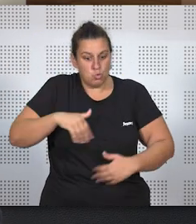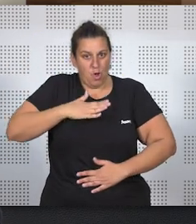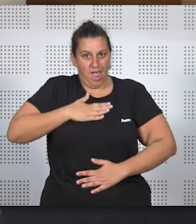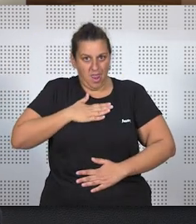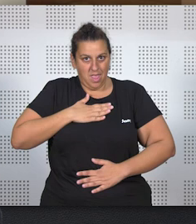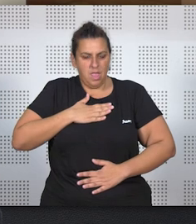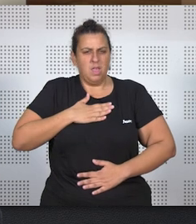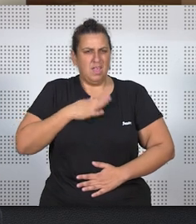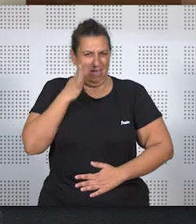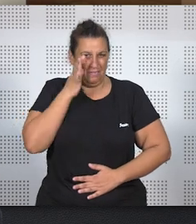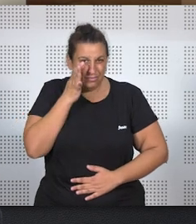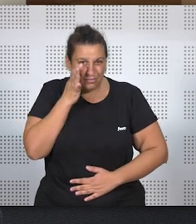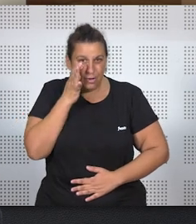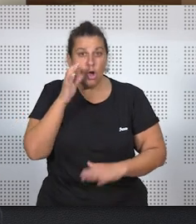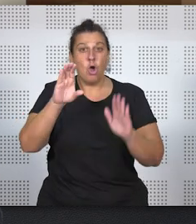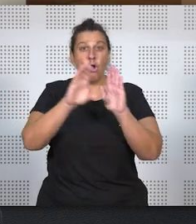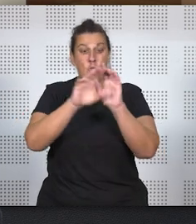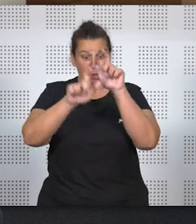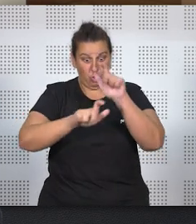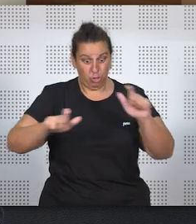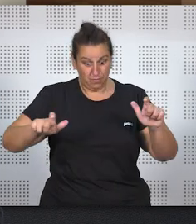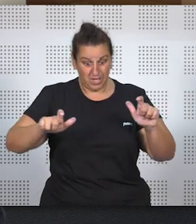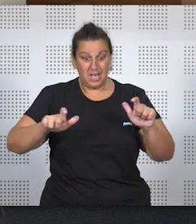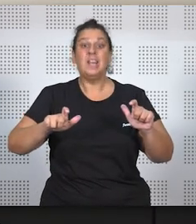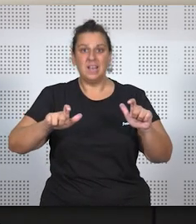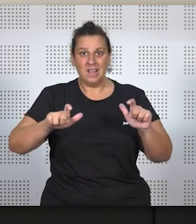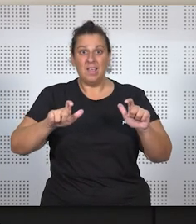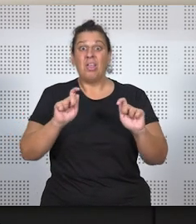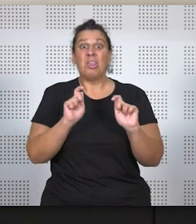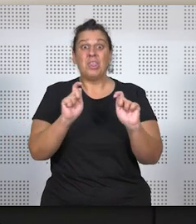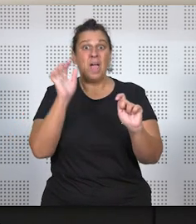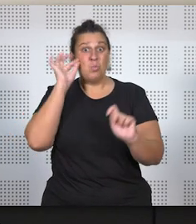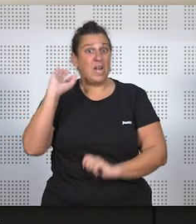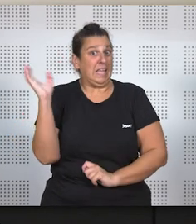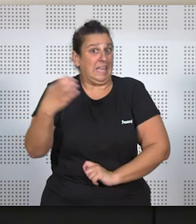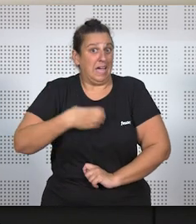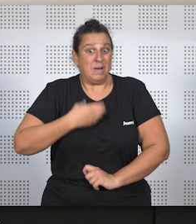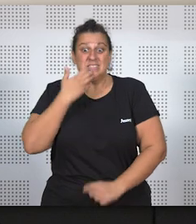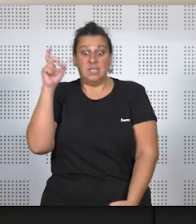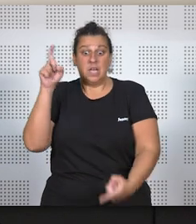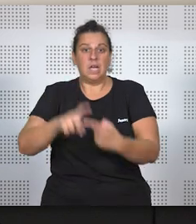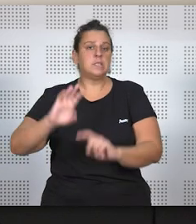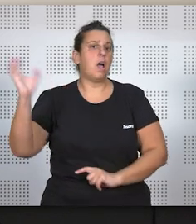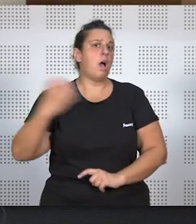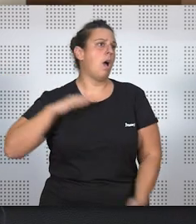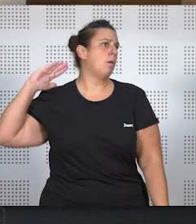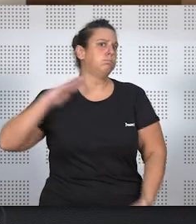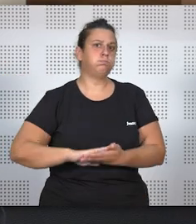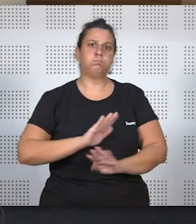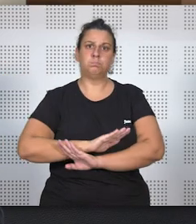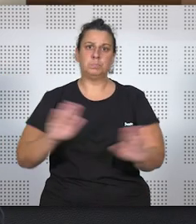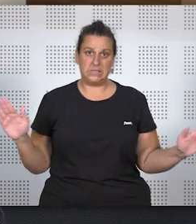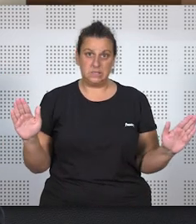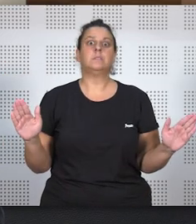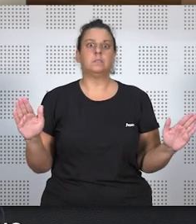Cuando, sin embargo, el Código incapacita a la mujer justo en el momento que se casa. Se casa y la